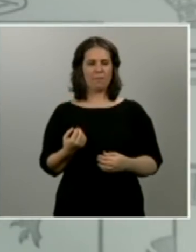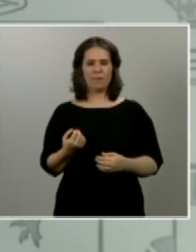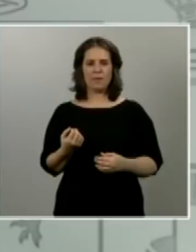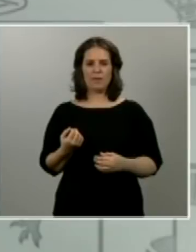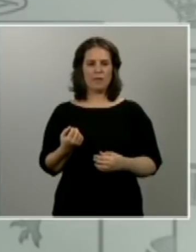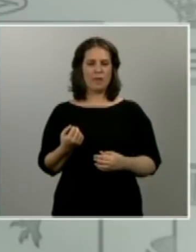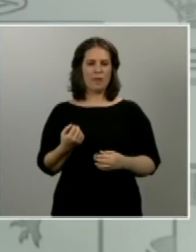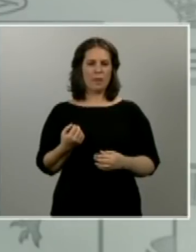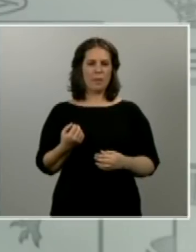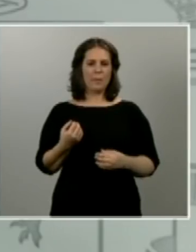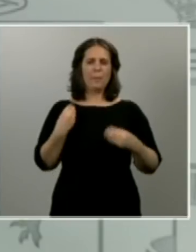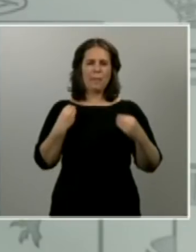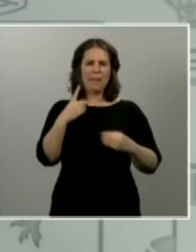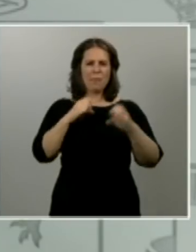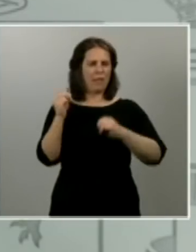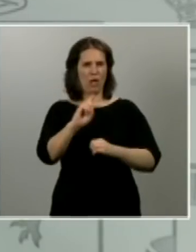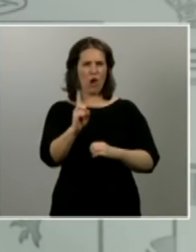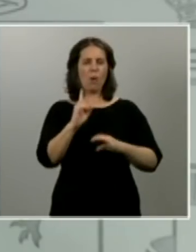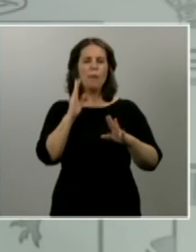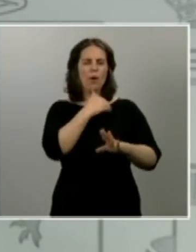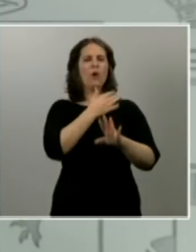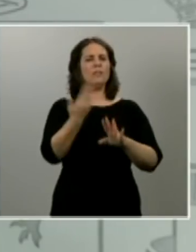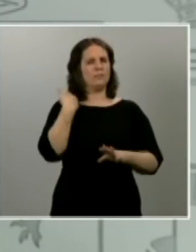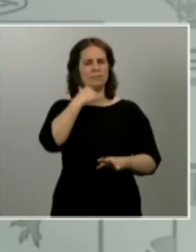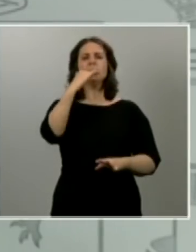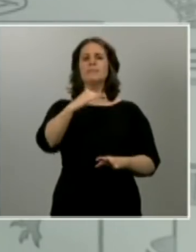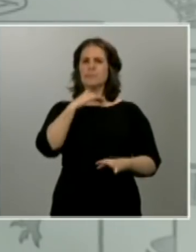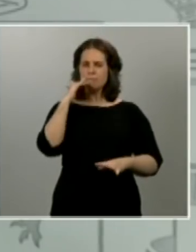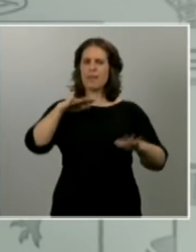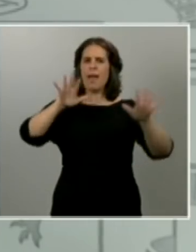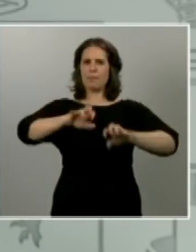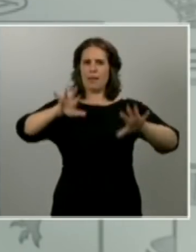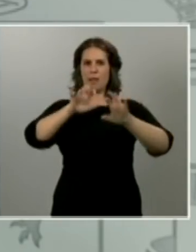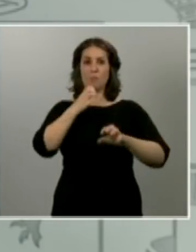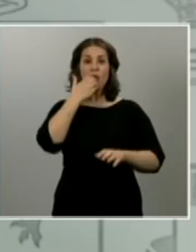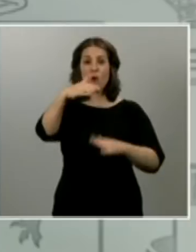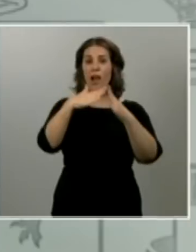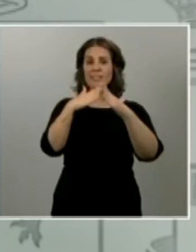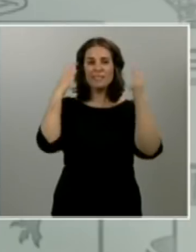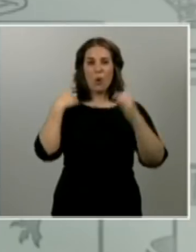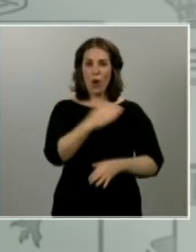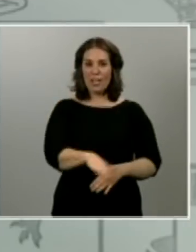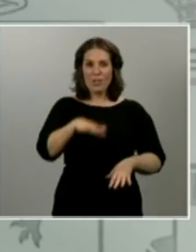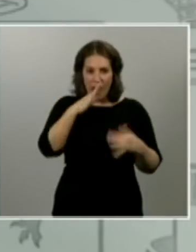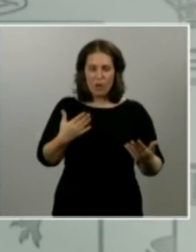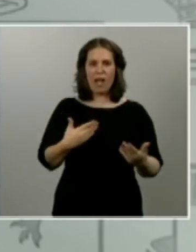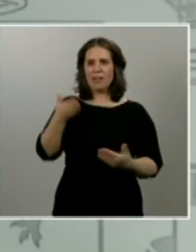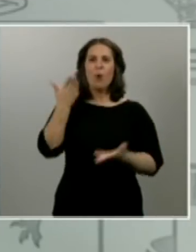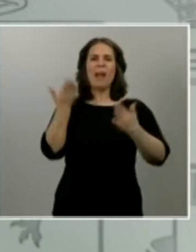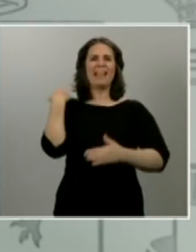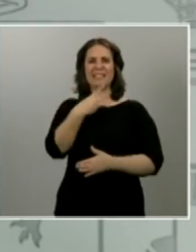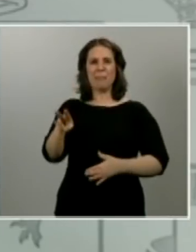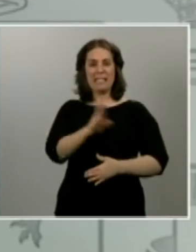estamos aprendiendo en casa seguro que hoy los niños se lavan más las manos que hace tres semanas estamos